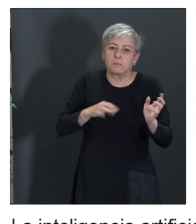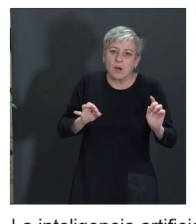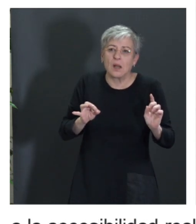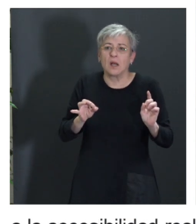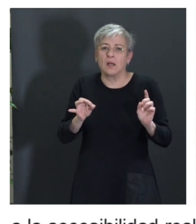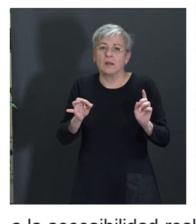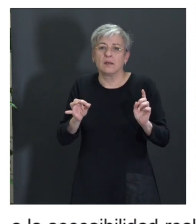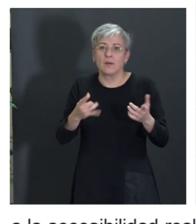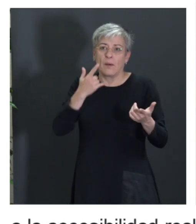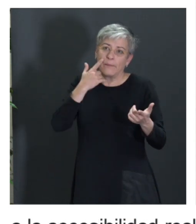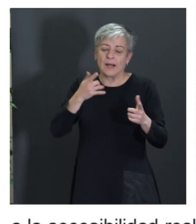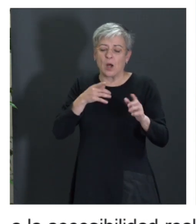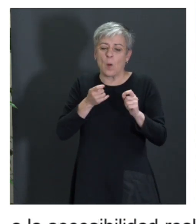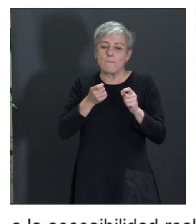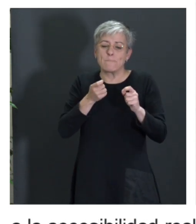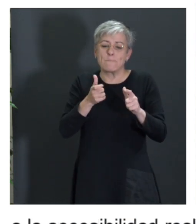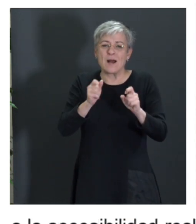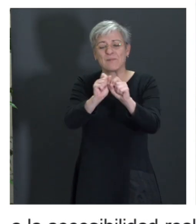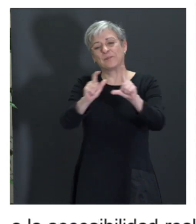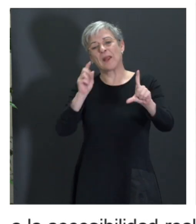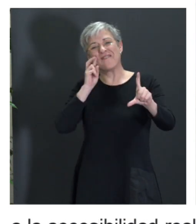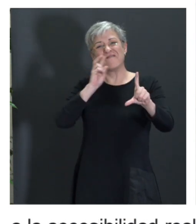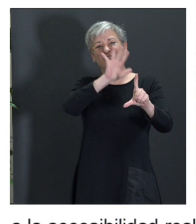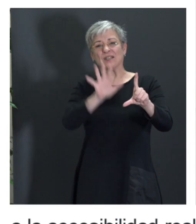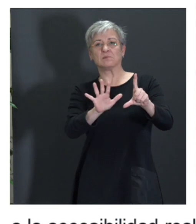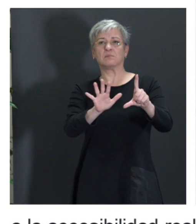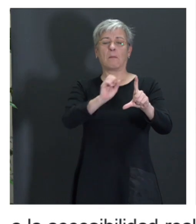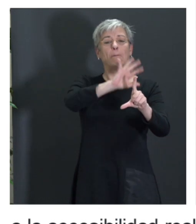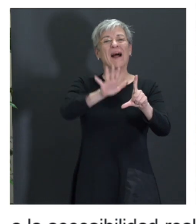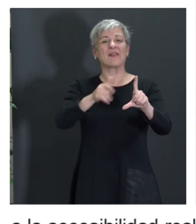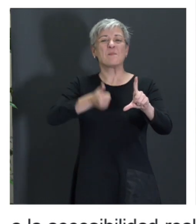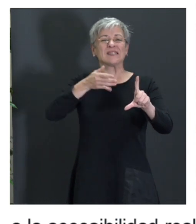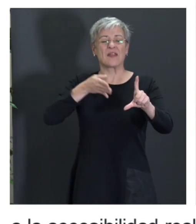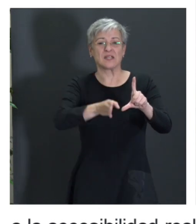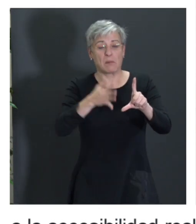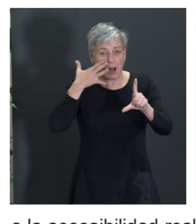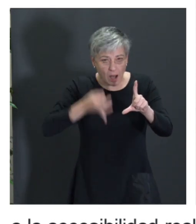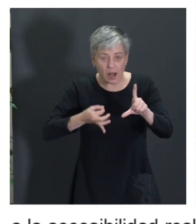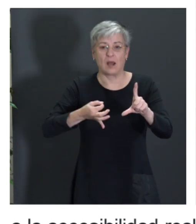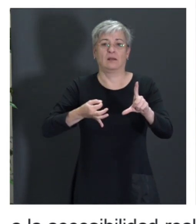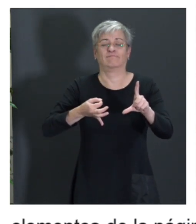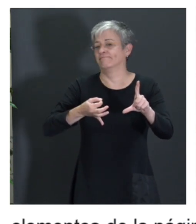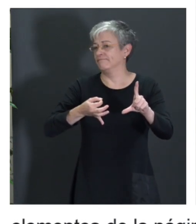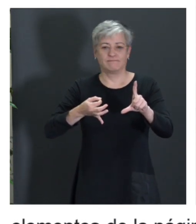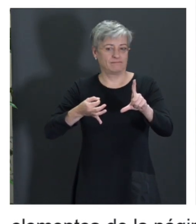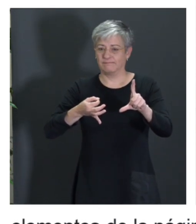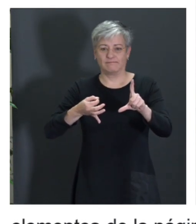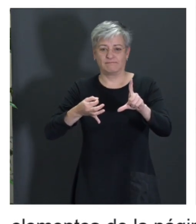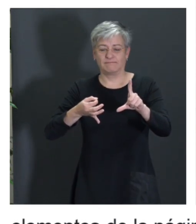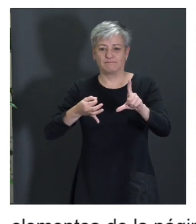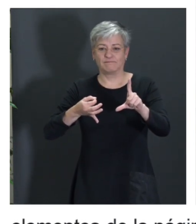permiten que la página visualmente parezca más accesible, pero la accesibilidad real, la que está